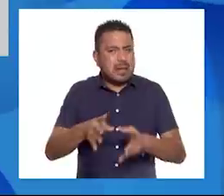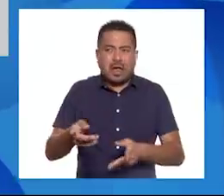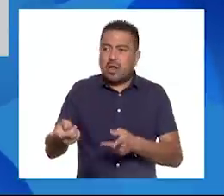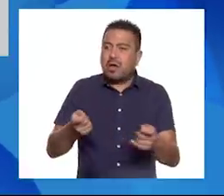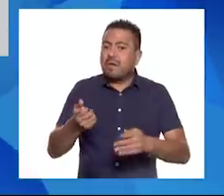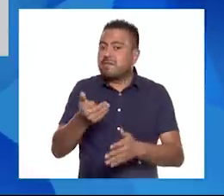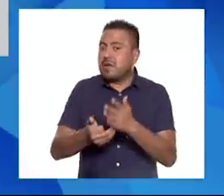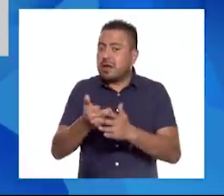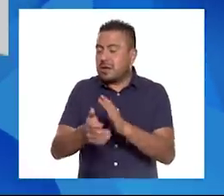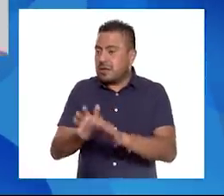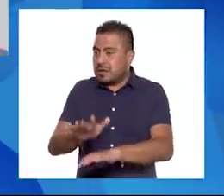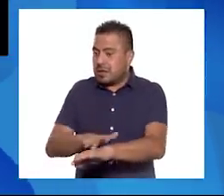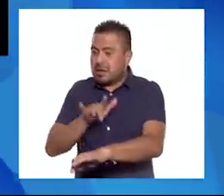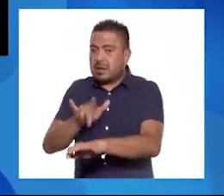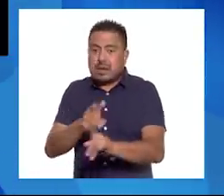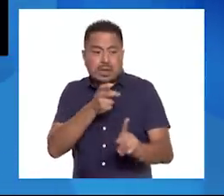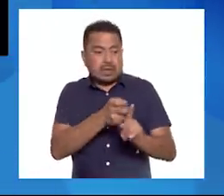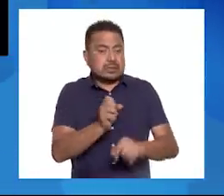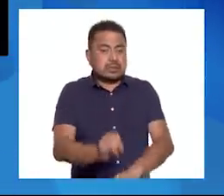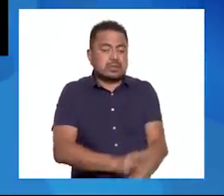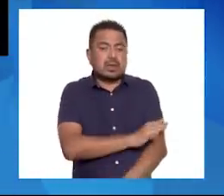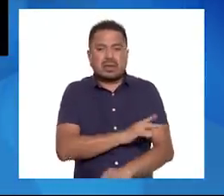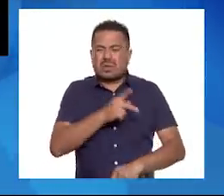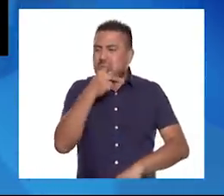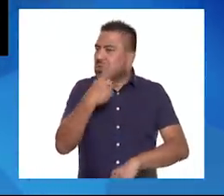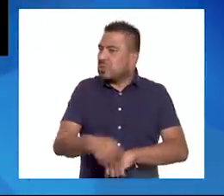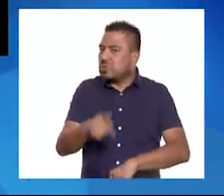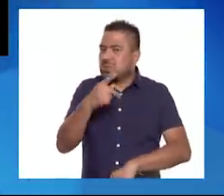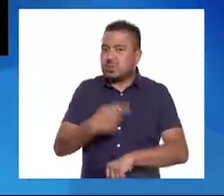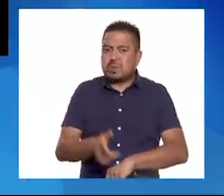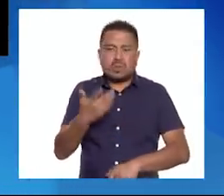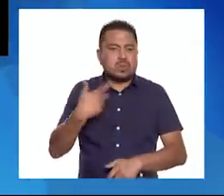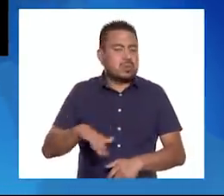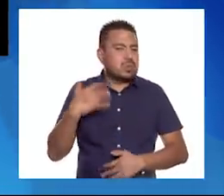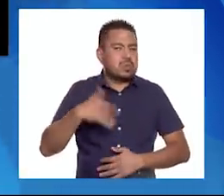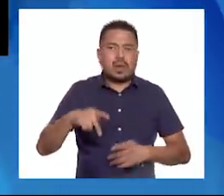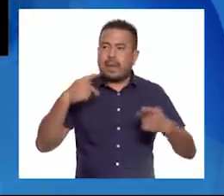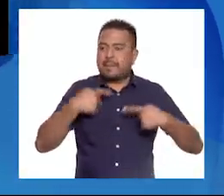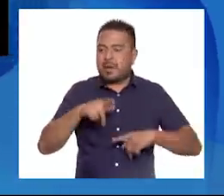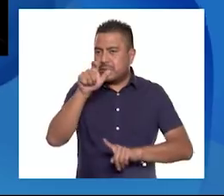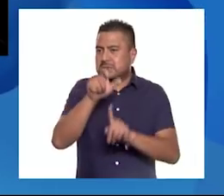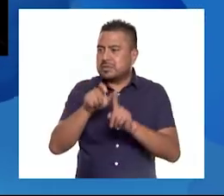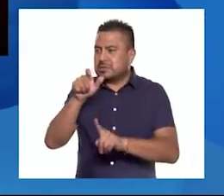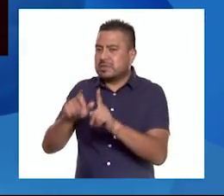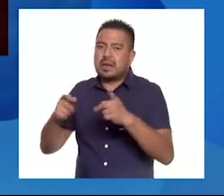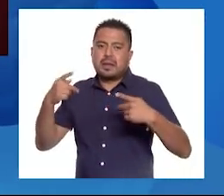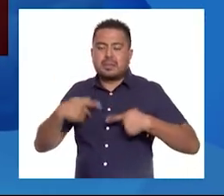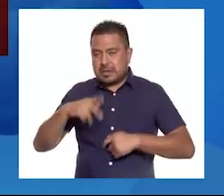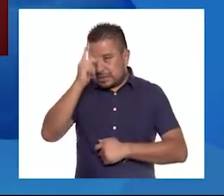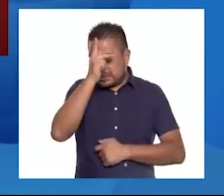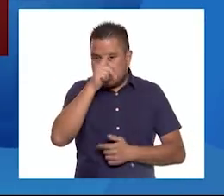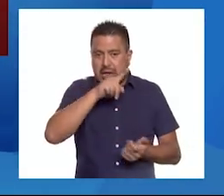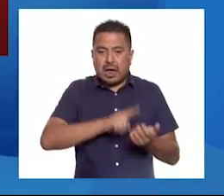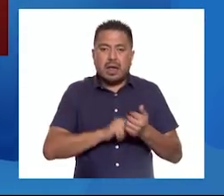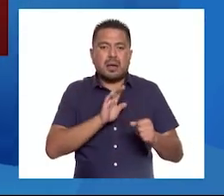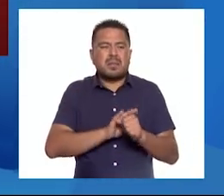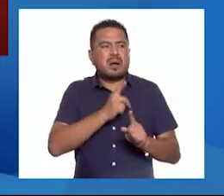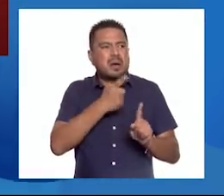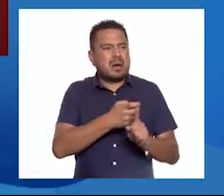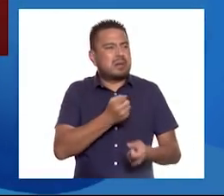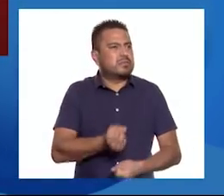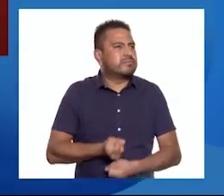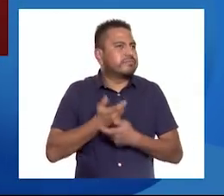experimenta. Esta emoción representa un peligro para la integridad física y psicológica de las personas, porque tiende a